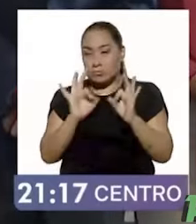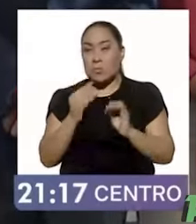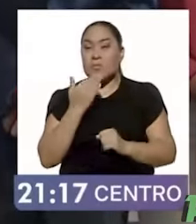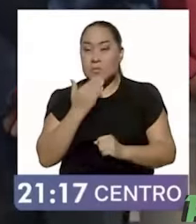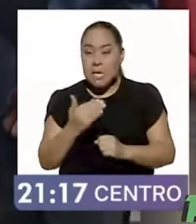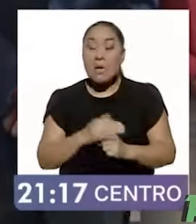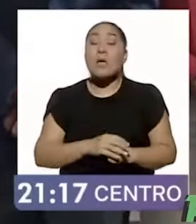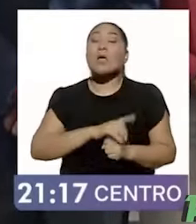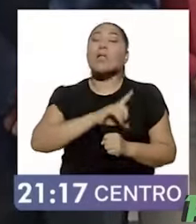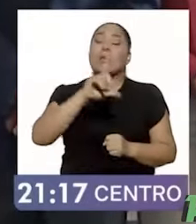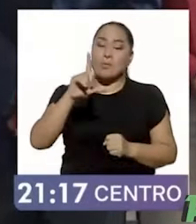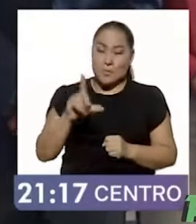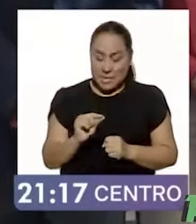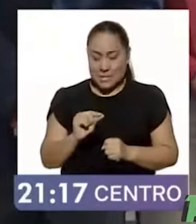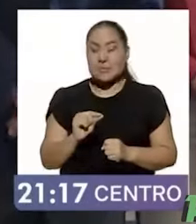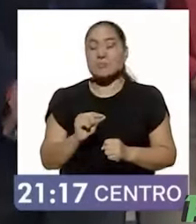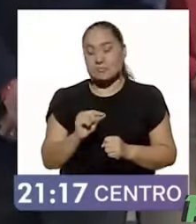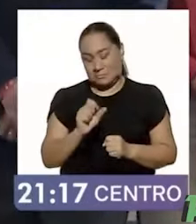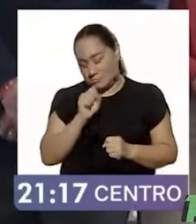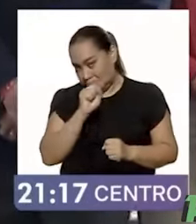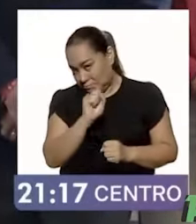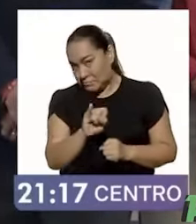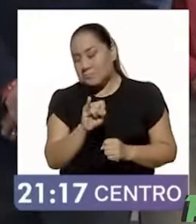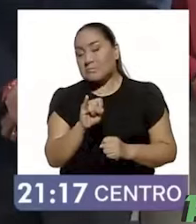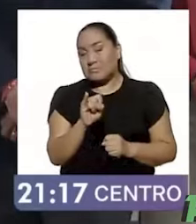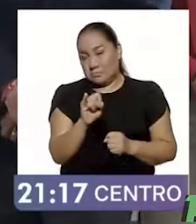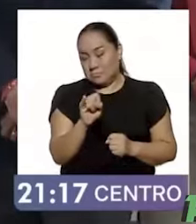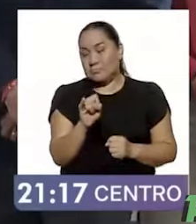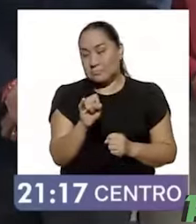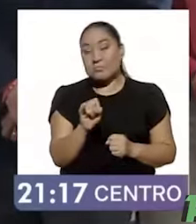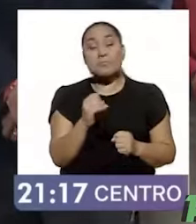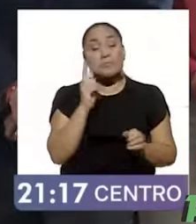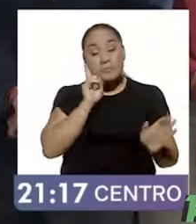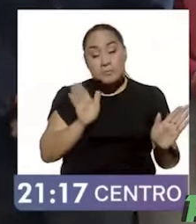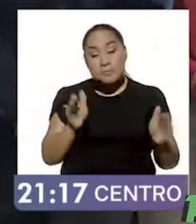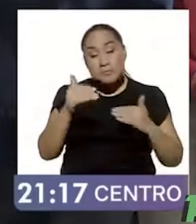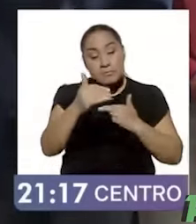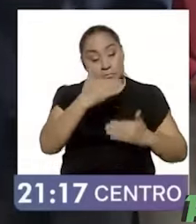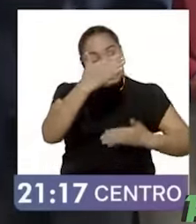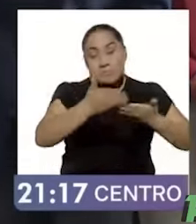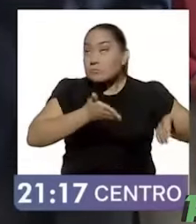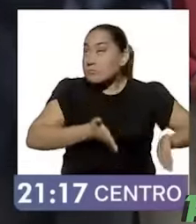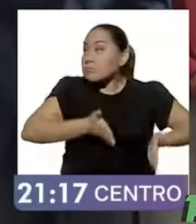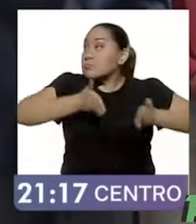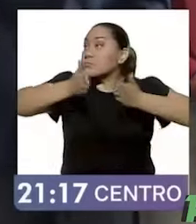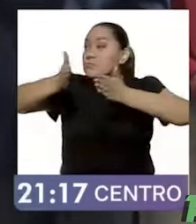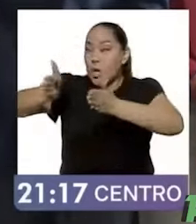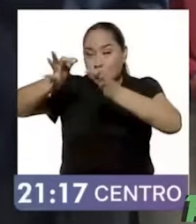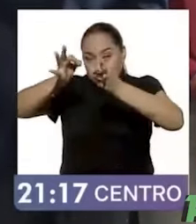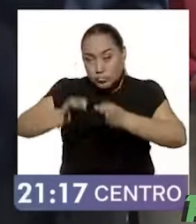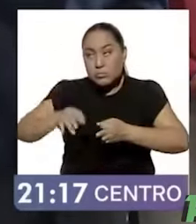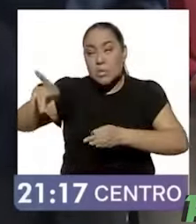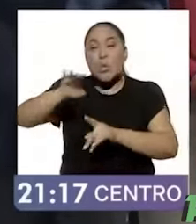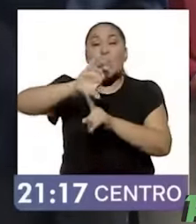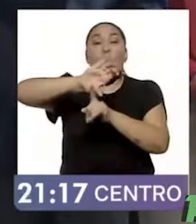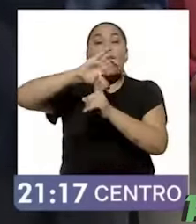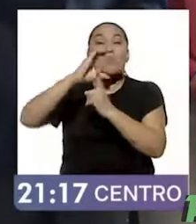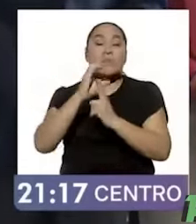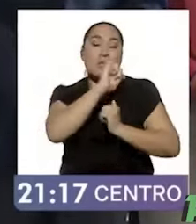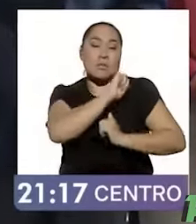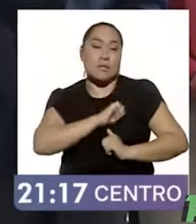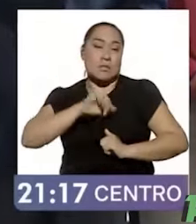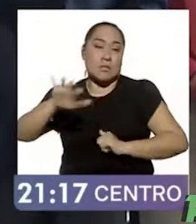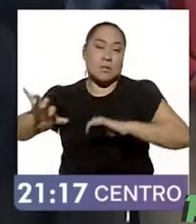y luego acompañen efectivamente el paquete electoral hasta entregarlo en el comité distrital